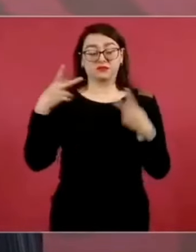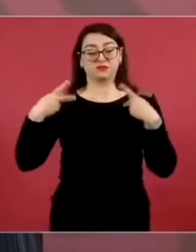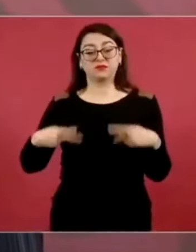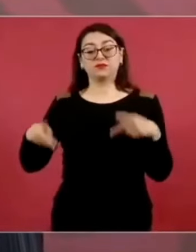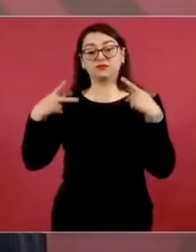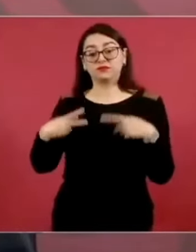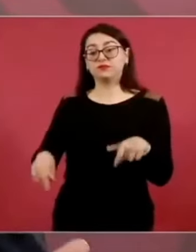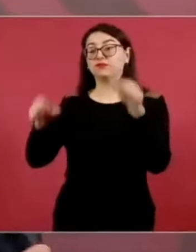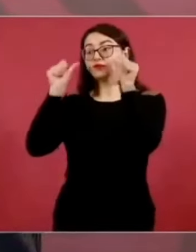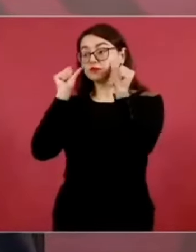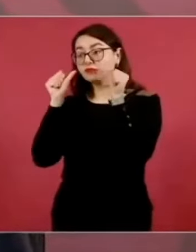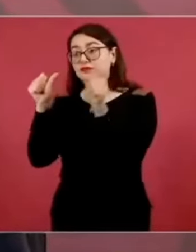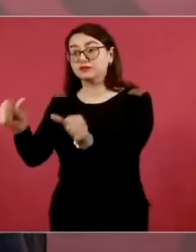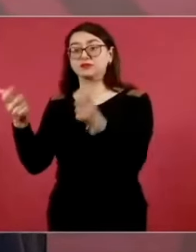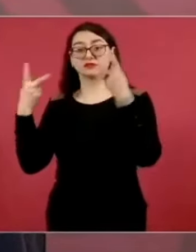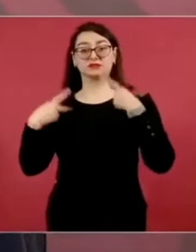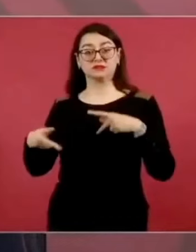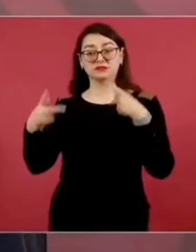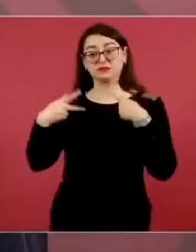por los demás.